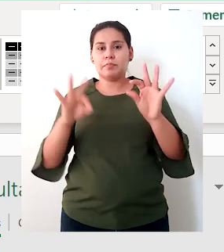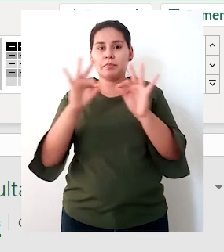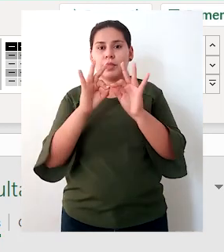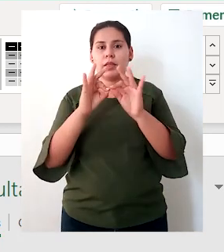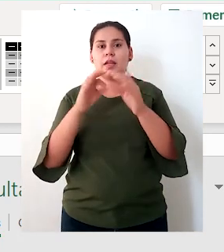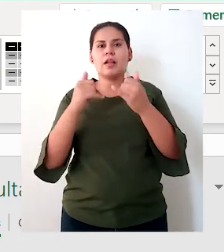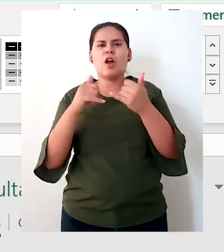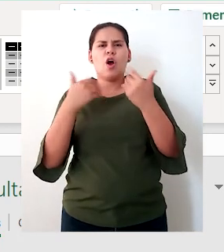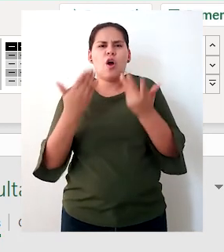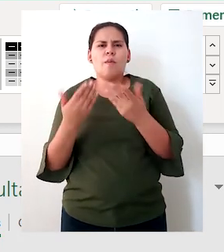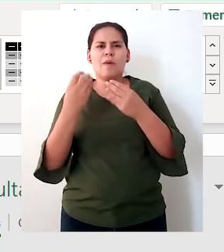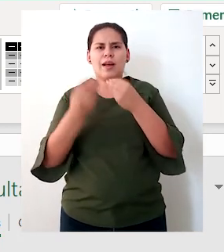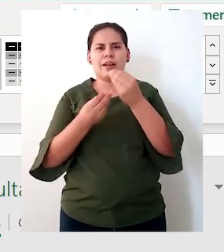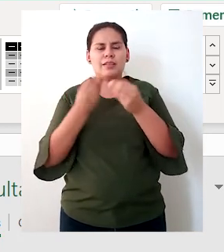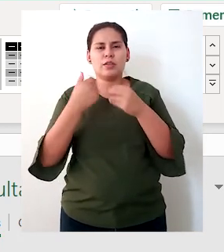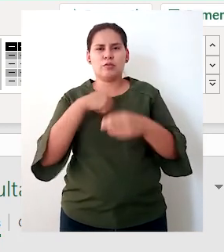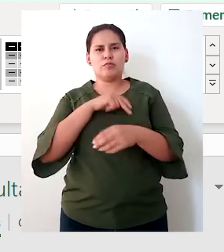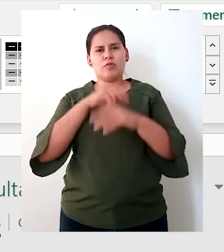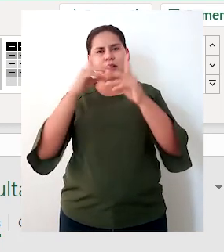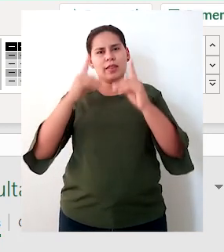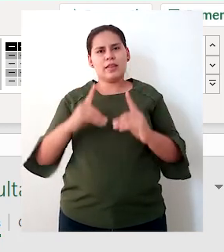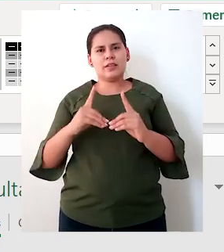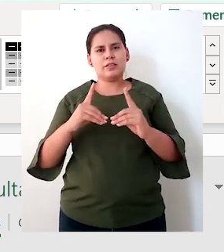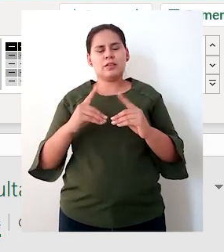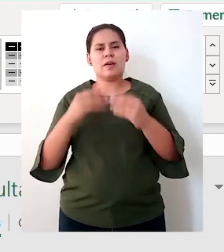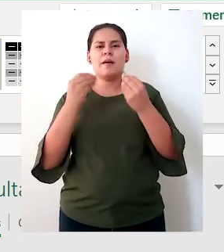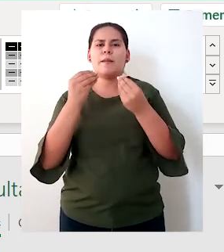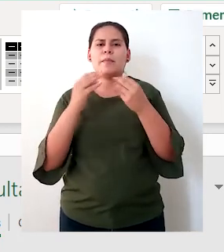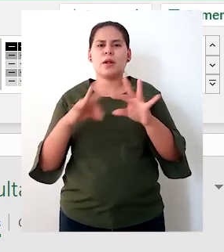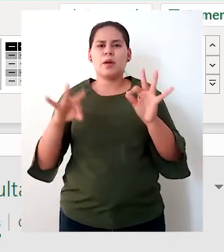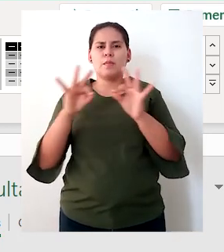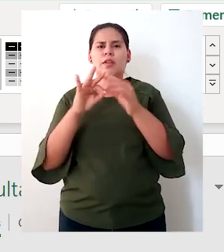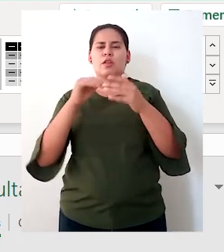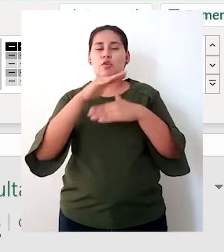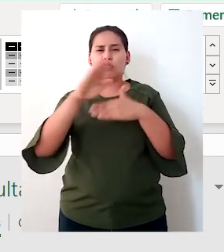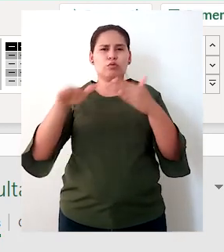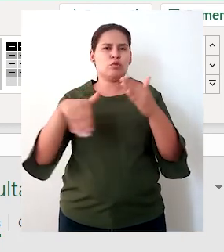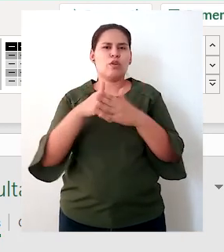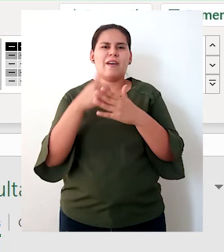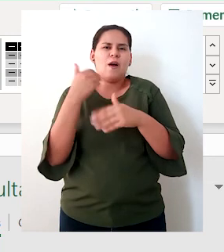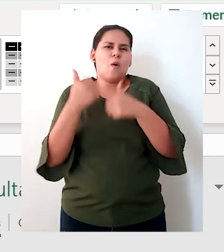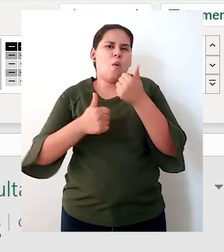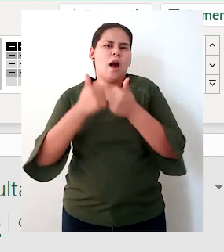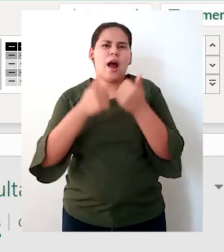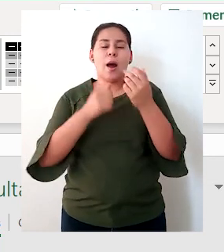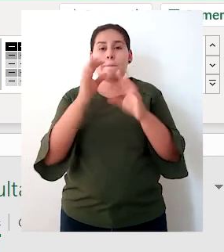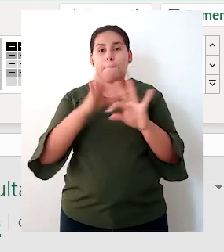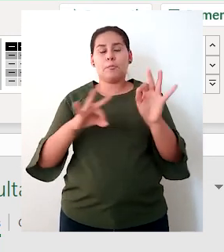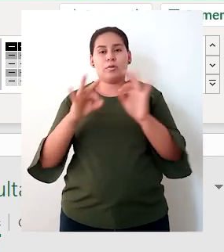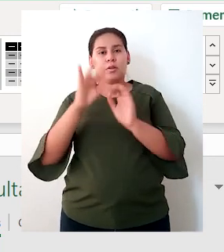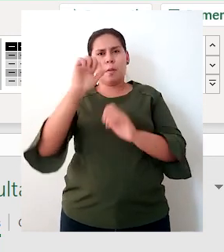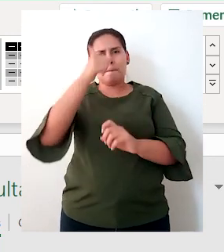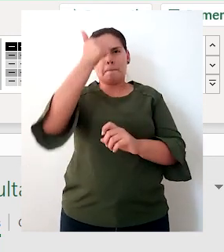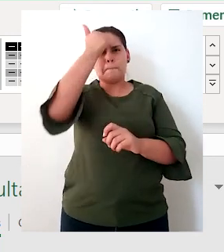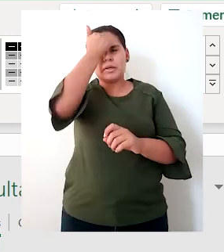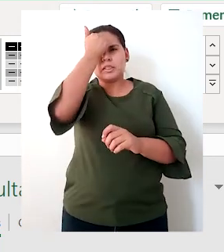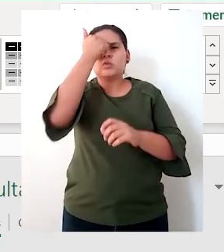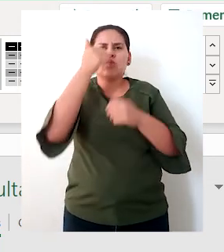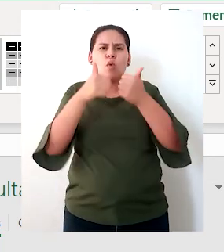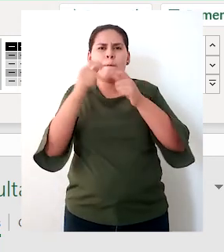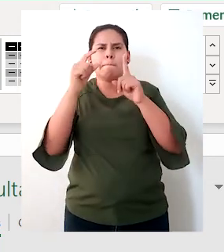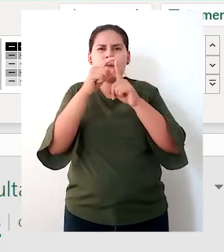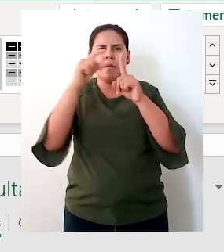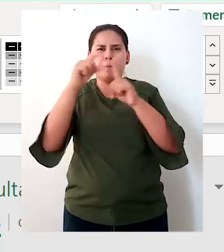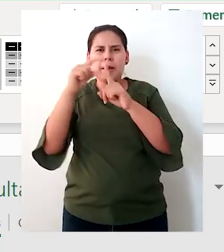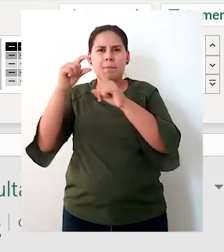es empezar a tomar las mejores decisiones y definir cuáles son, por ejemplo, las tendencias de los términos